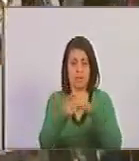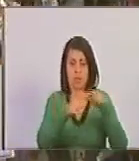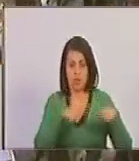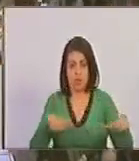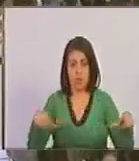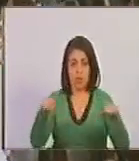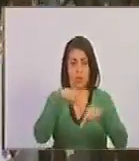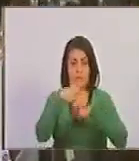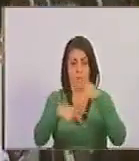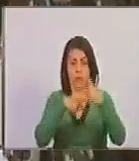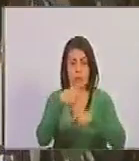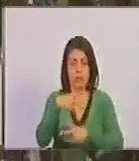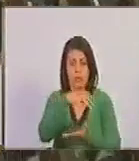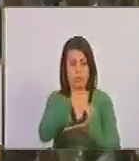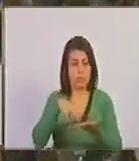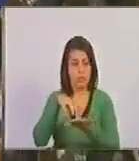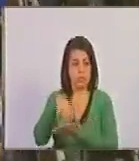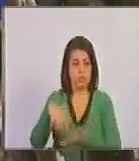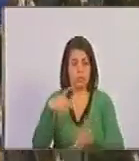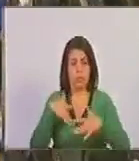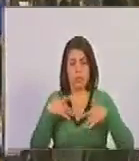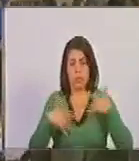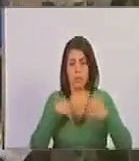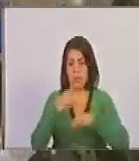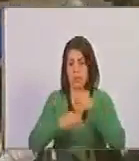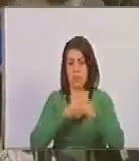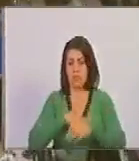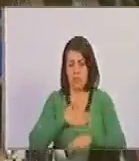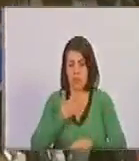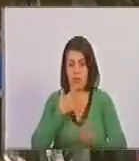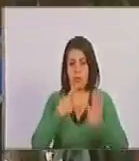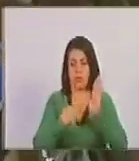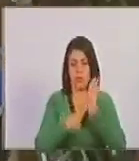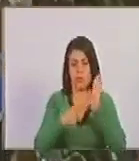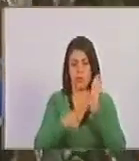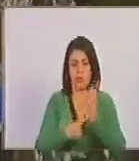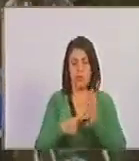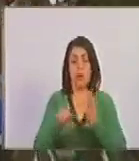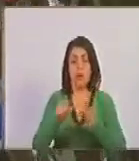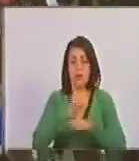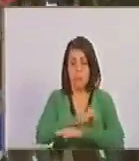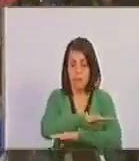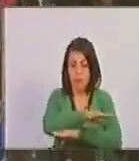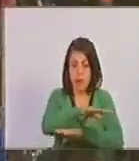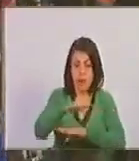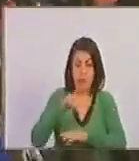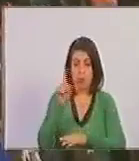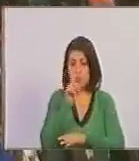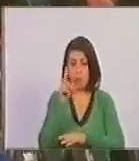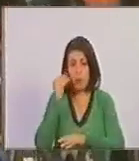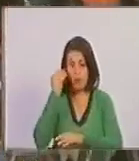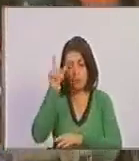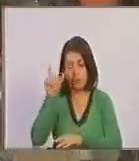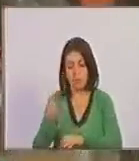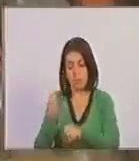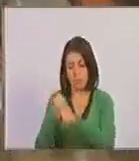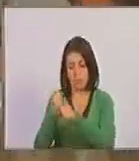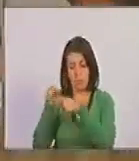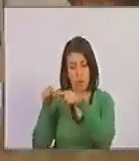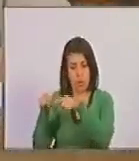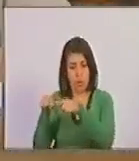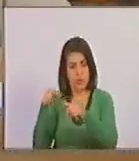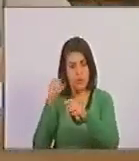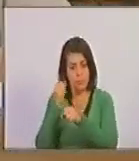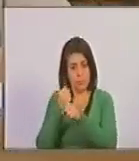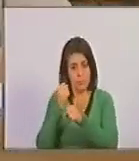una unidad de producción agrícola en actividades que solo pueden cumplirse en el medio rural. No se considerará trabajadora o